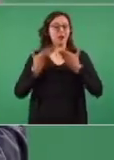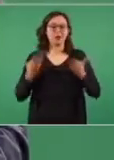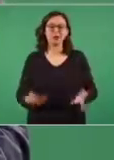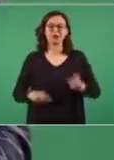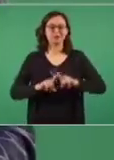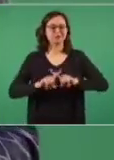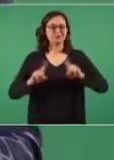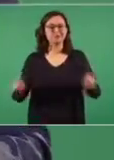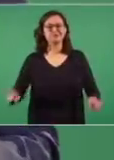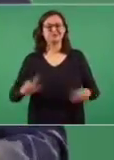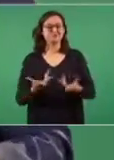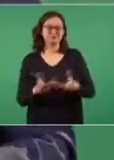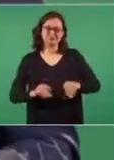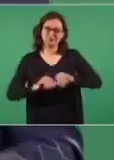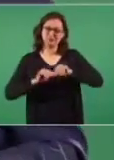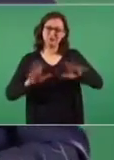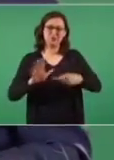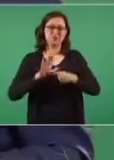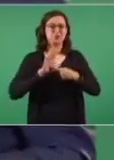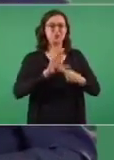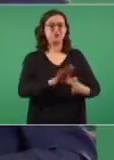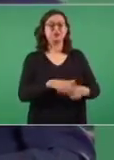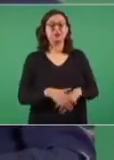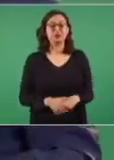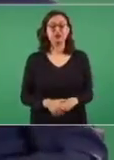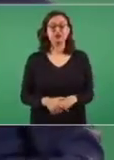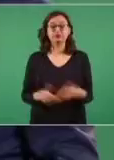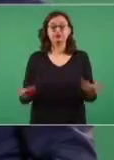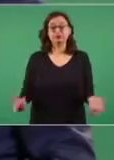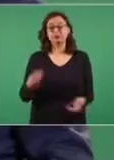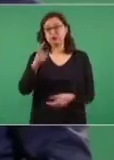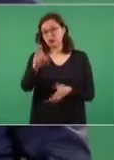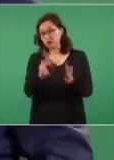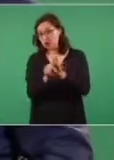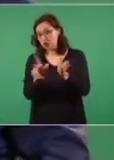A ver, ¿cuánto se le daba de dinero al Universal?